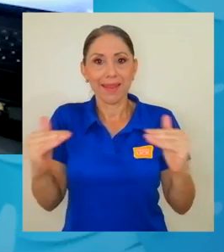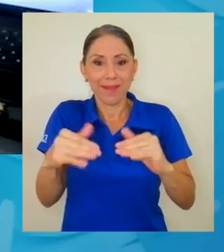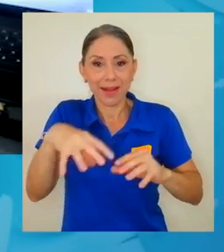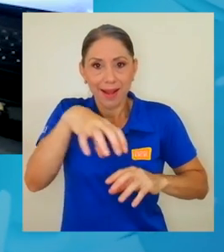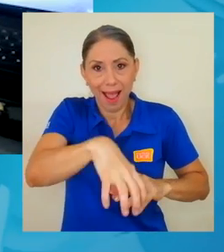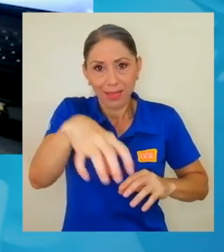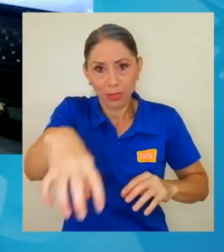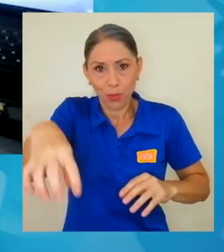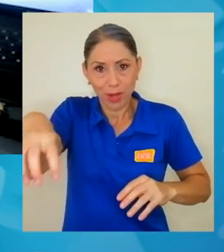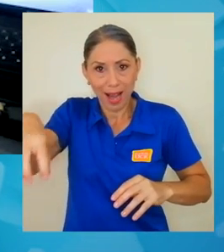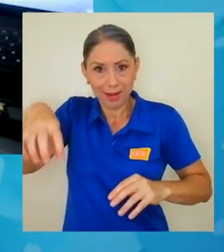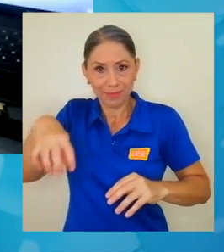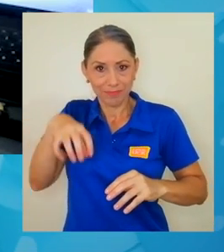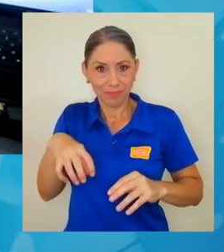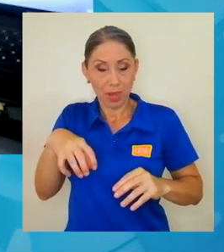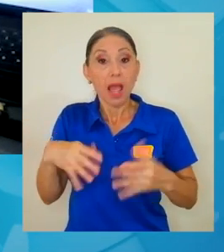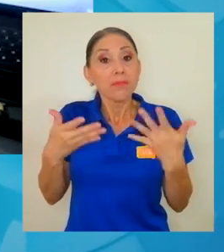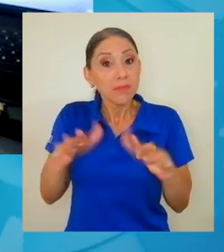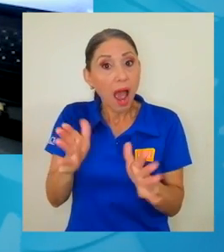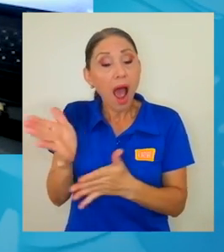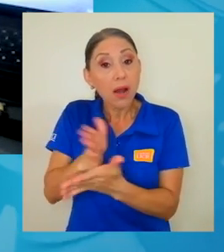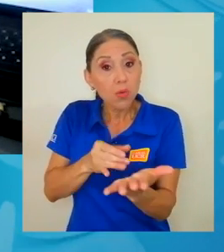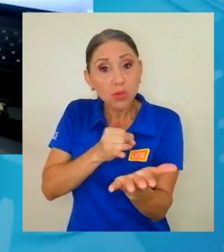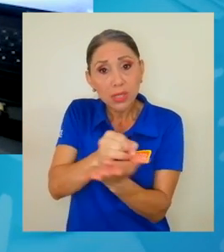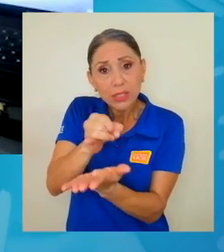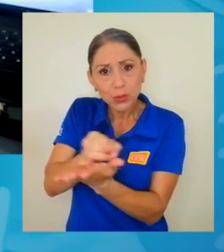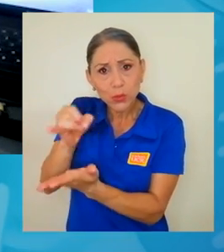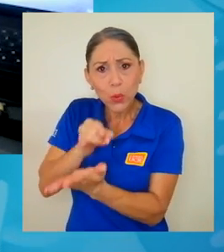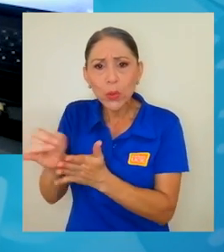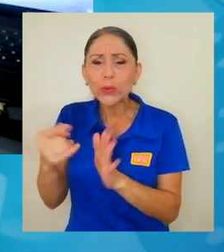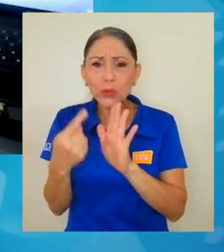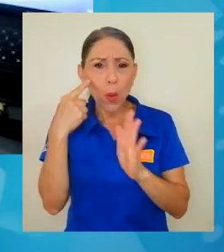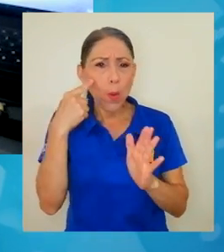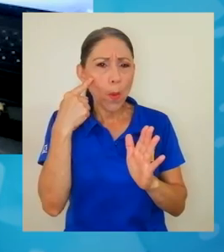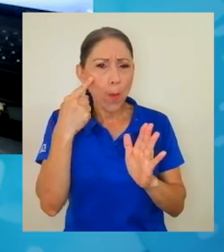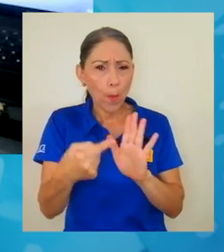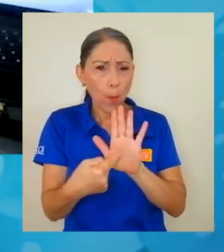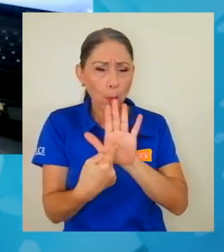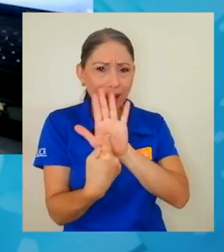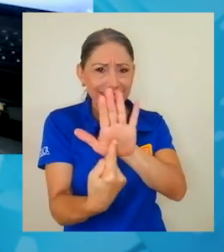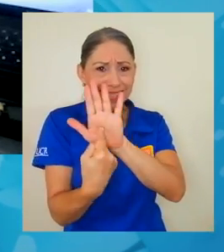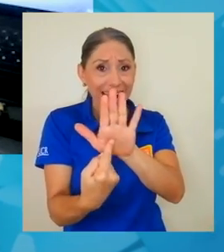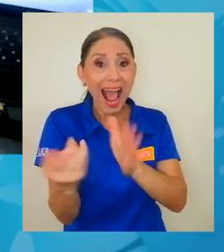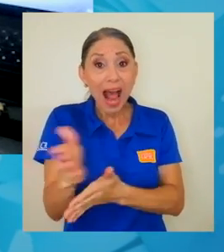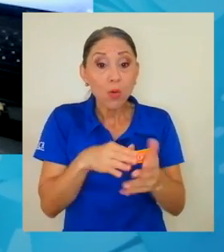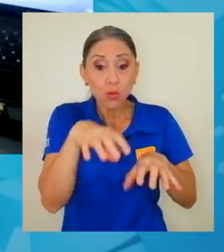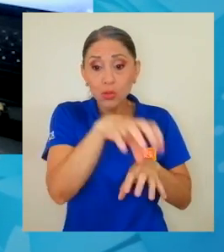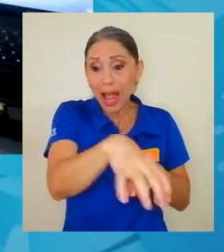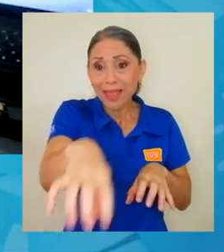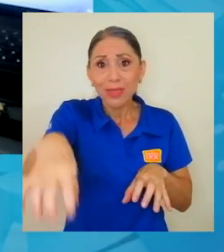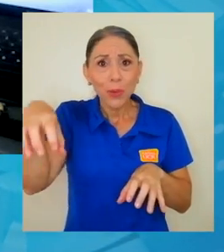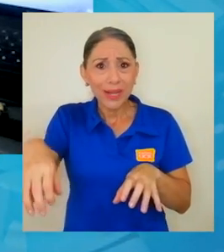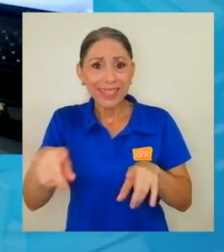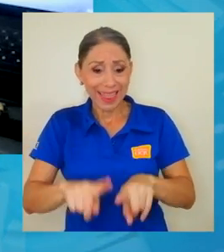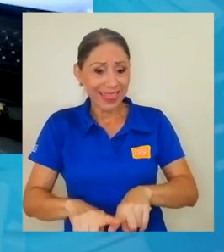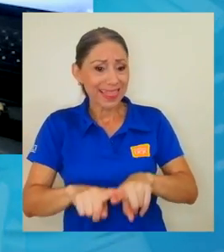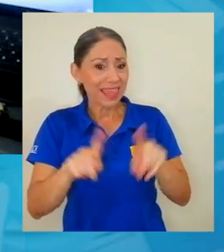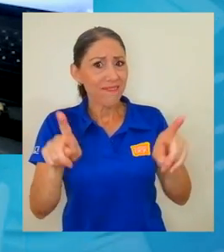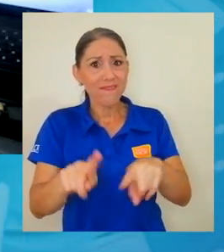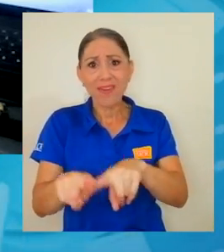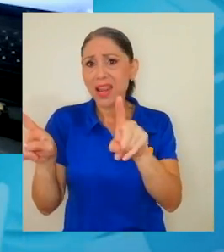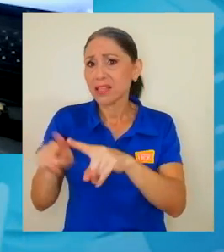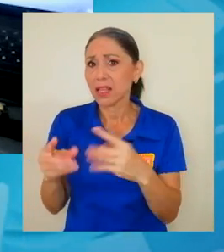hay indicios en algunos estudios de que hay diferencias muy marcadas entre distintos cantones en cuanto a sus